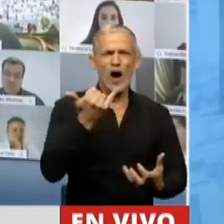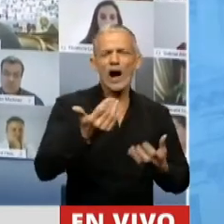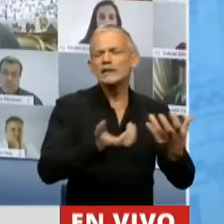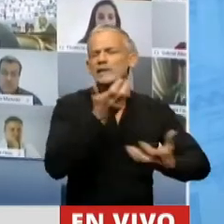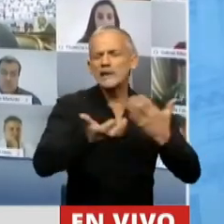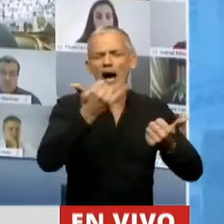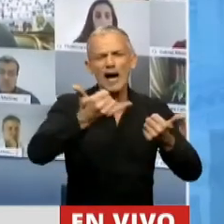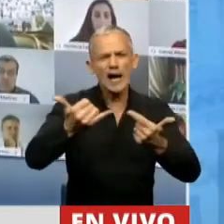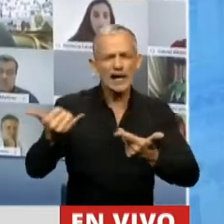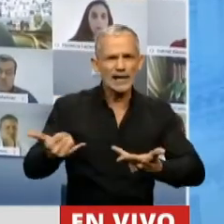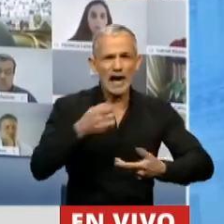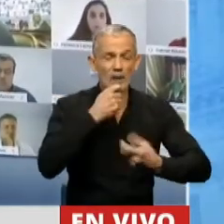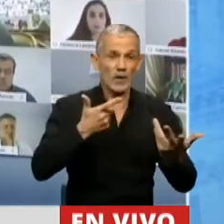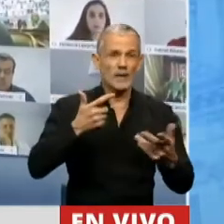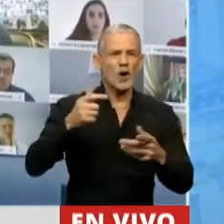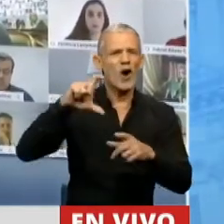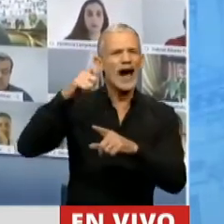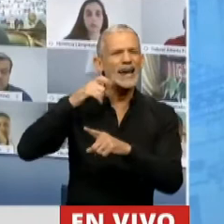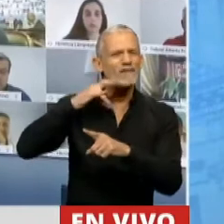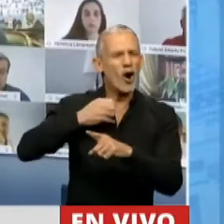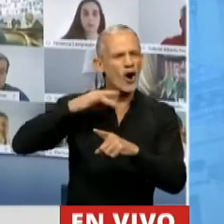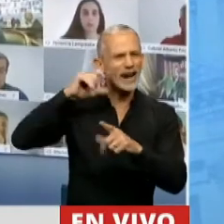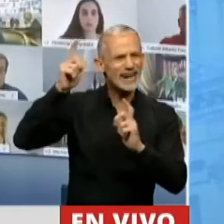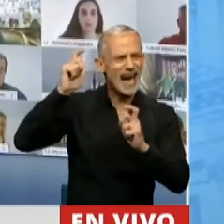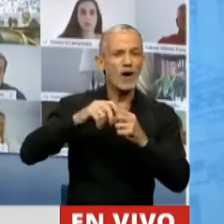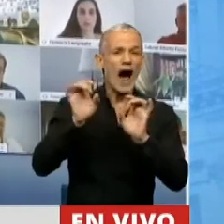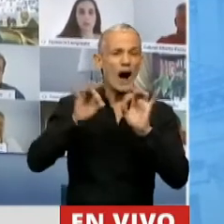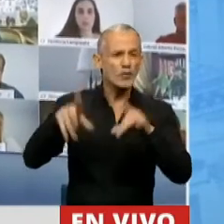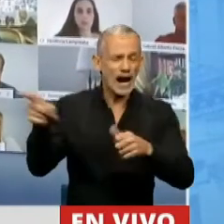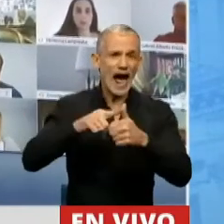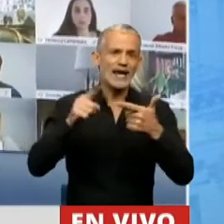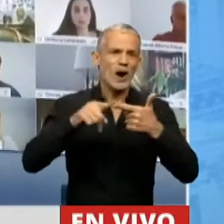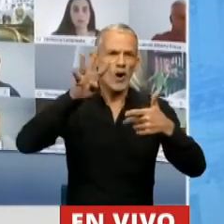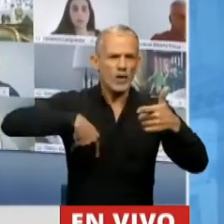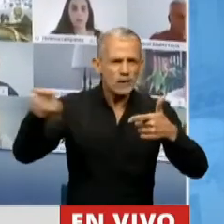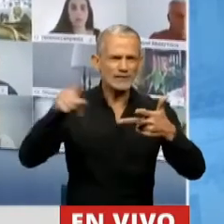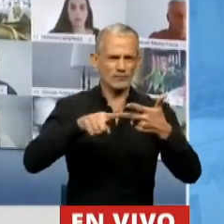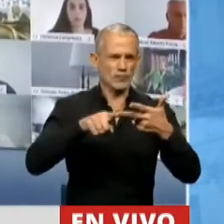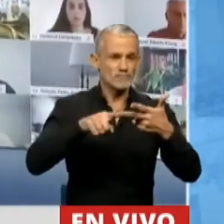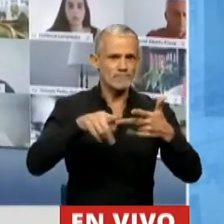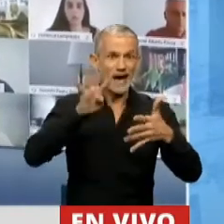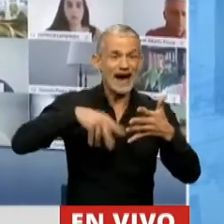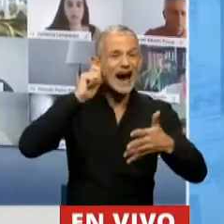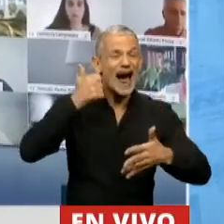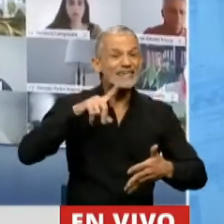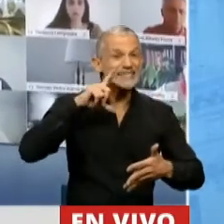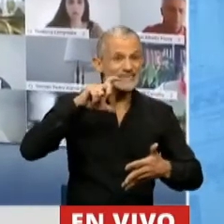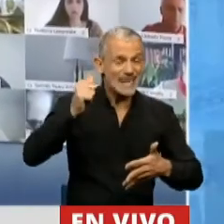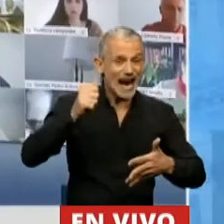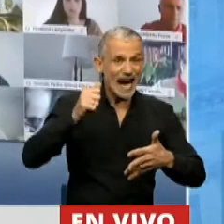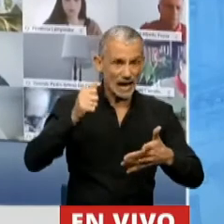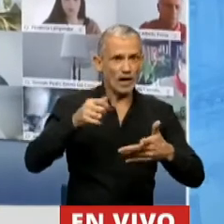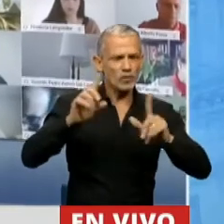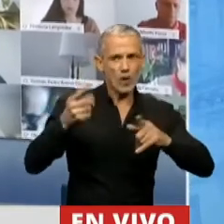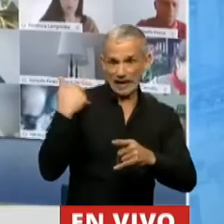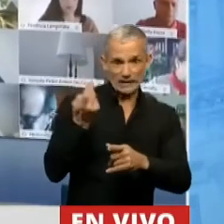incendios, como el caso de California, de Australia, de Galicia, de Cataluña. Galicia hace pocas semanas ha